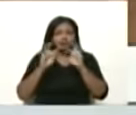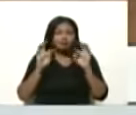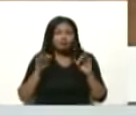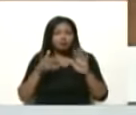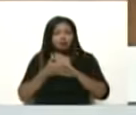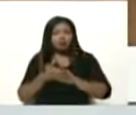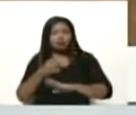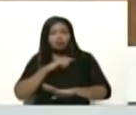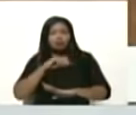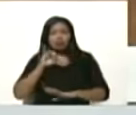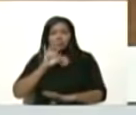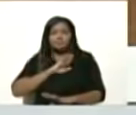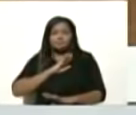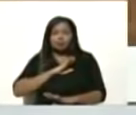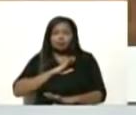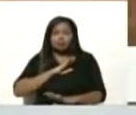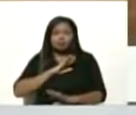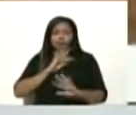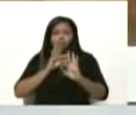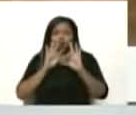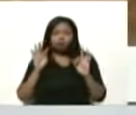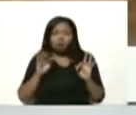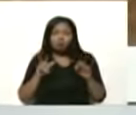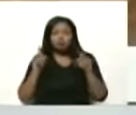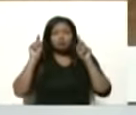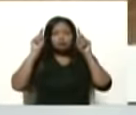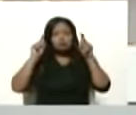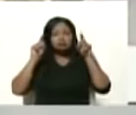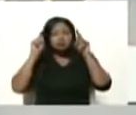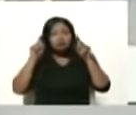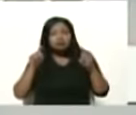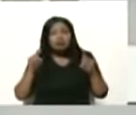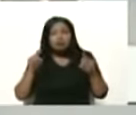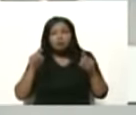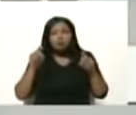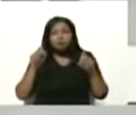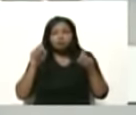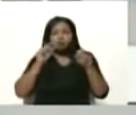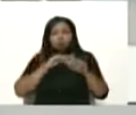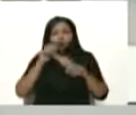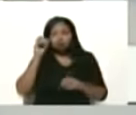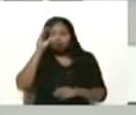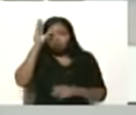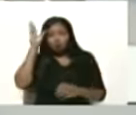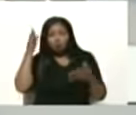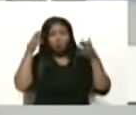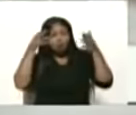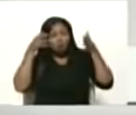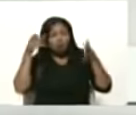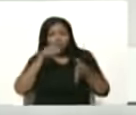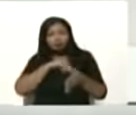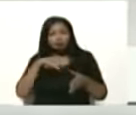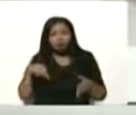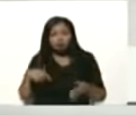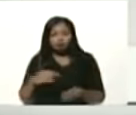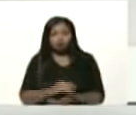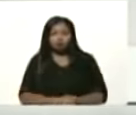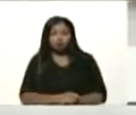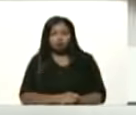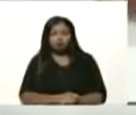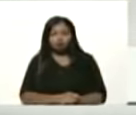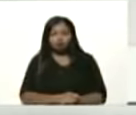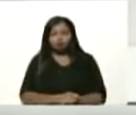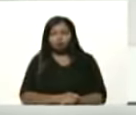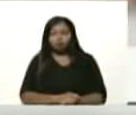Nuestro personal lo enseñamos, lo capacitamos nosotros, fuera de que ellos